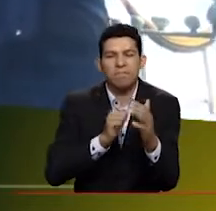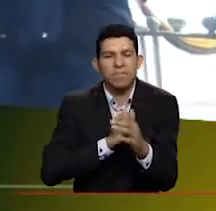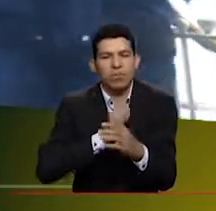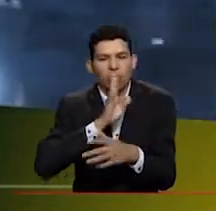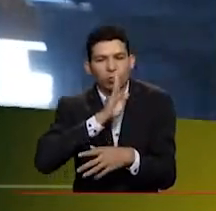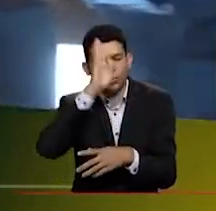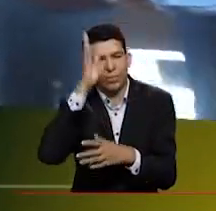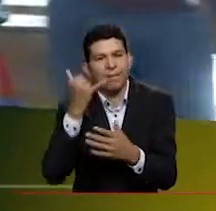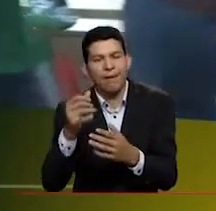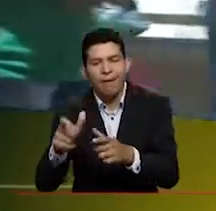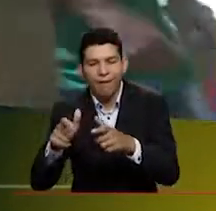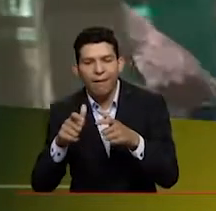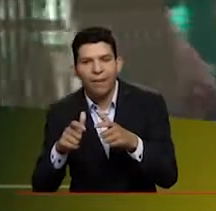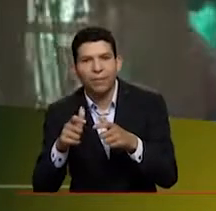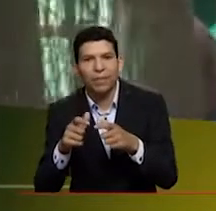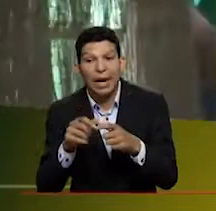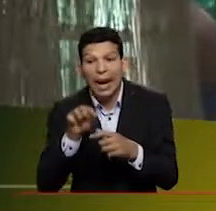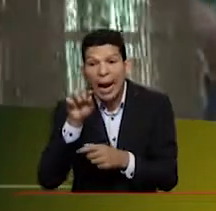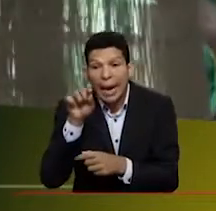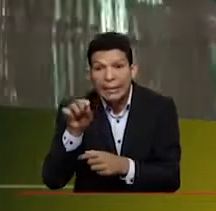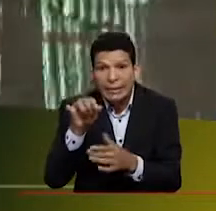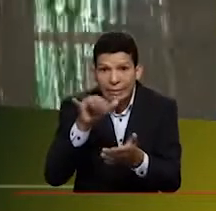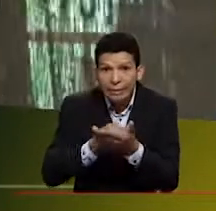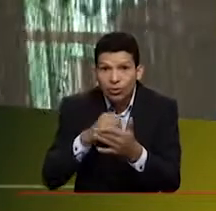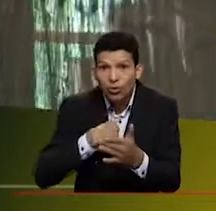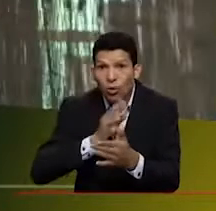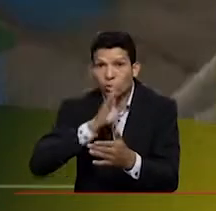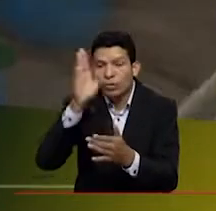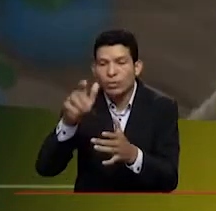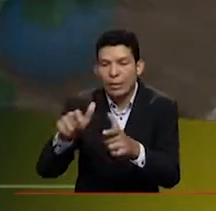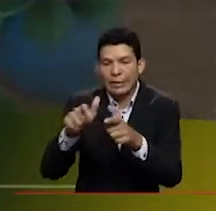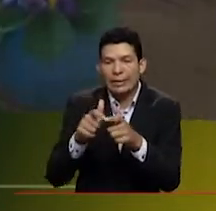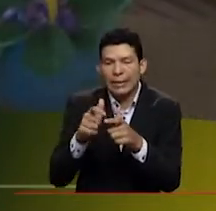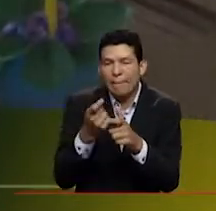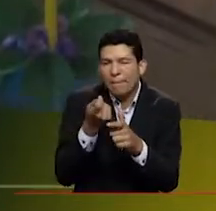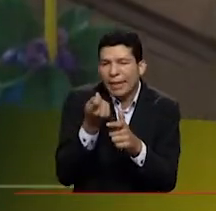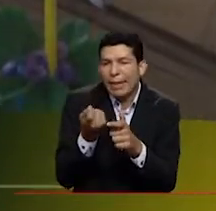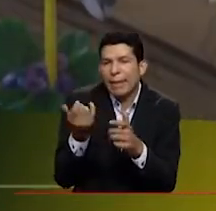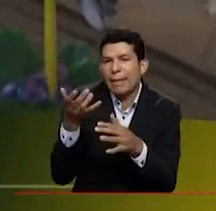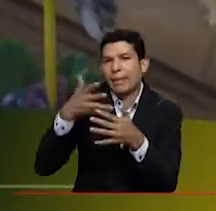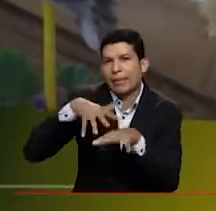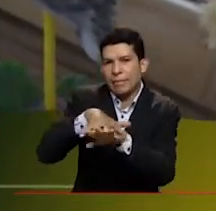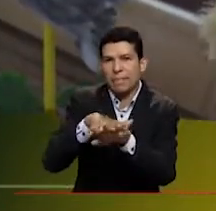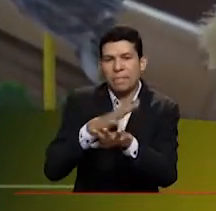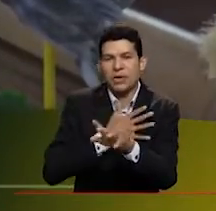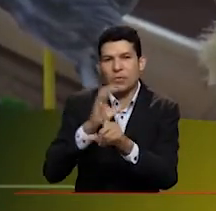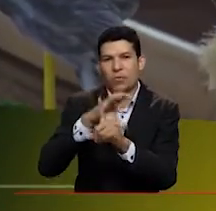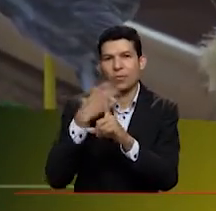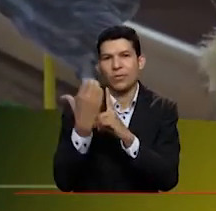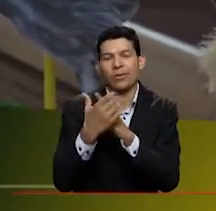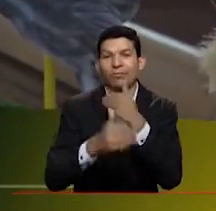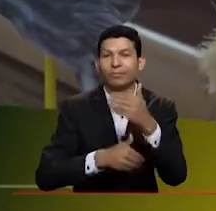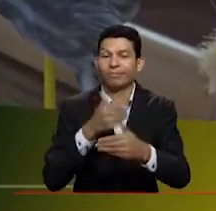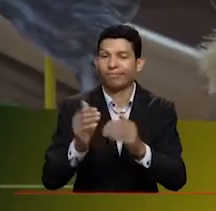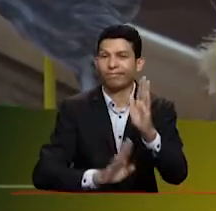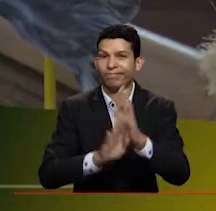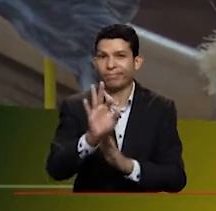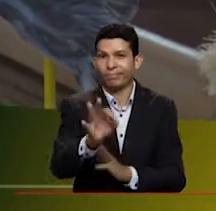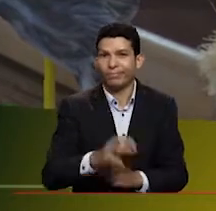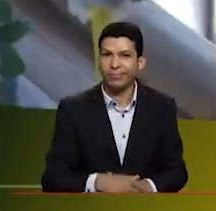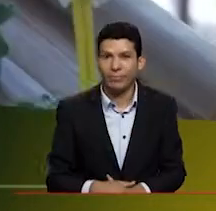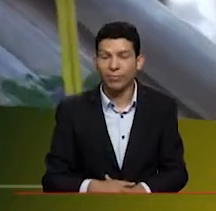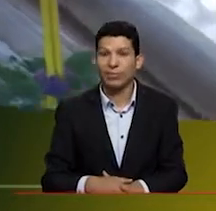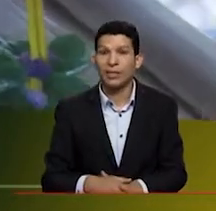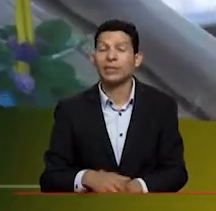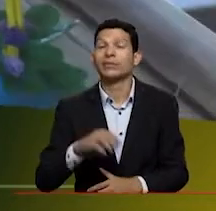que está acostumbrado. Entonces, cómo llevar un poquito de eso a la mesa, incorporándola con nuestra cultura. Entonces, hemos podido hacer un proceso exitoso. Ni para qué